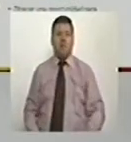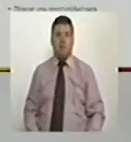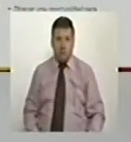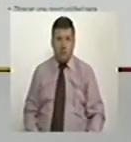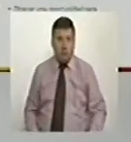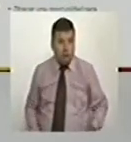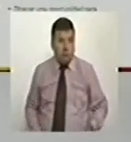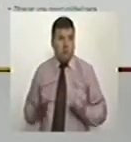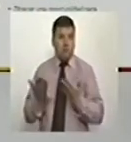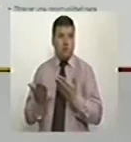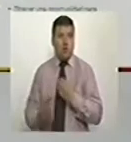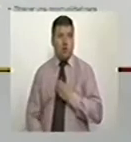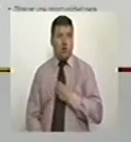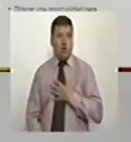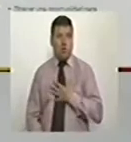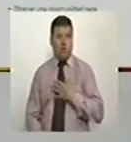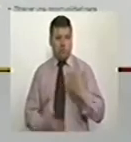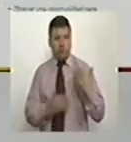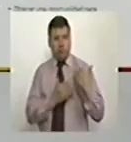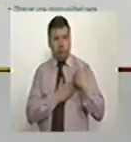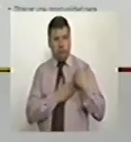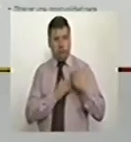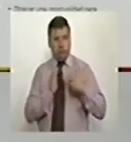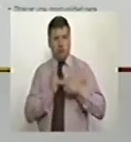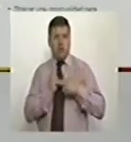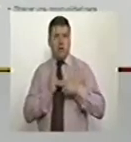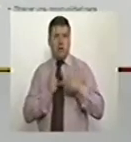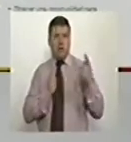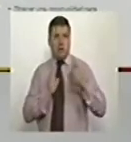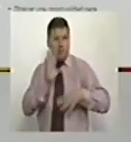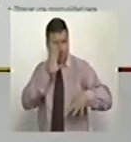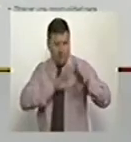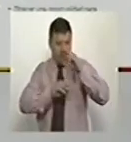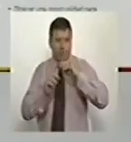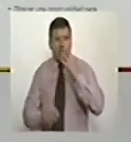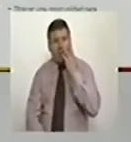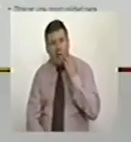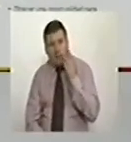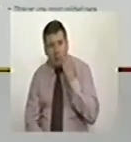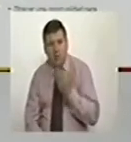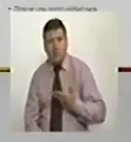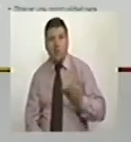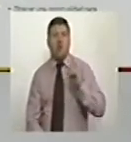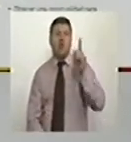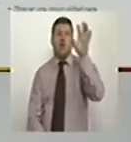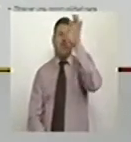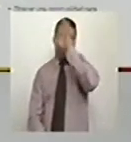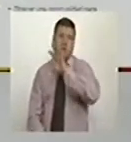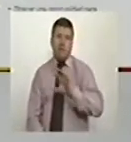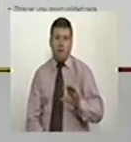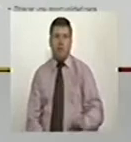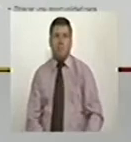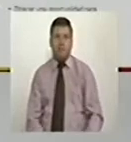Ofrecer una oportunidad para funcionarios técnicos de aprender experiencias de otros países.